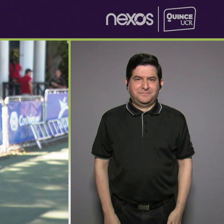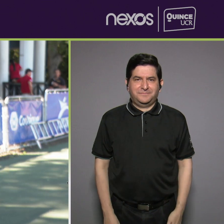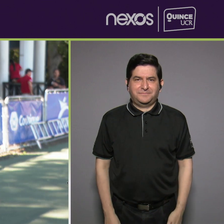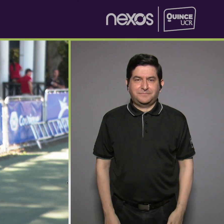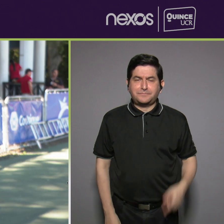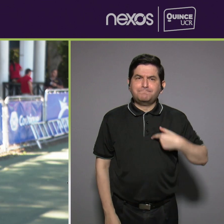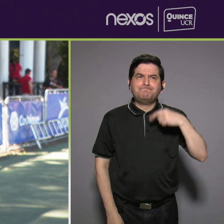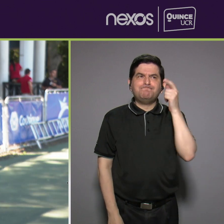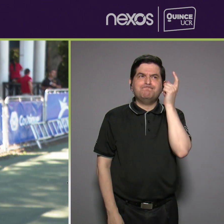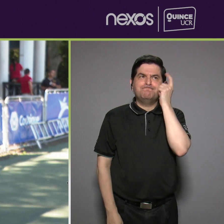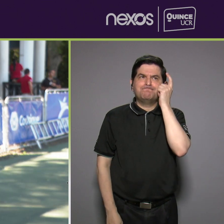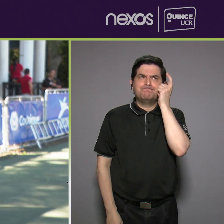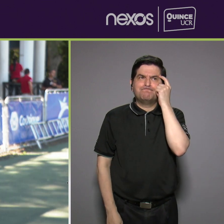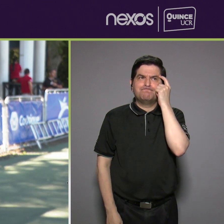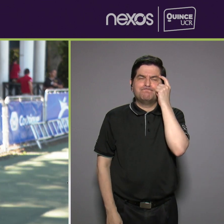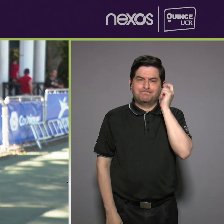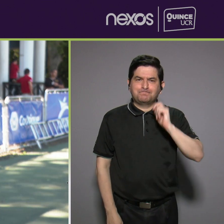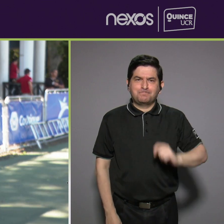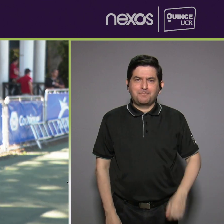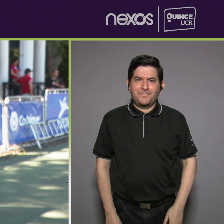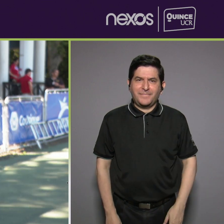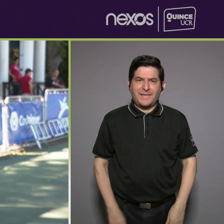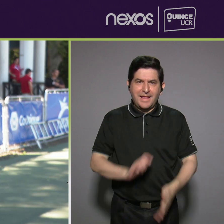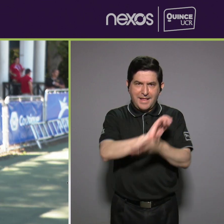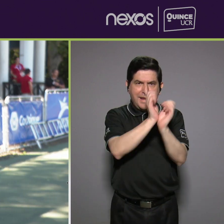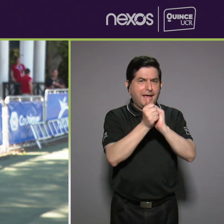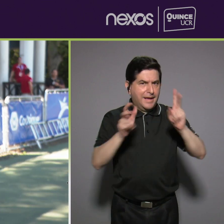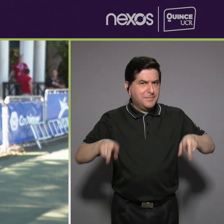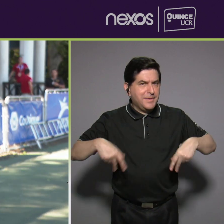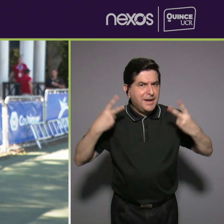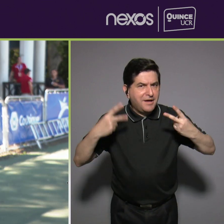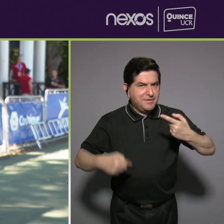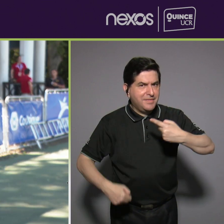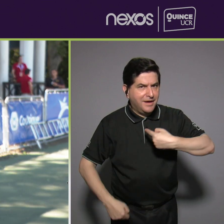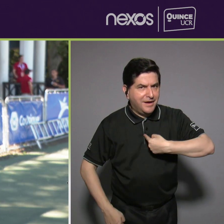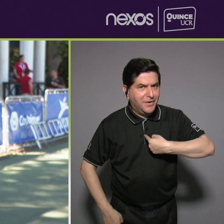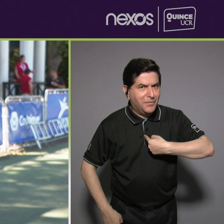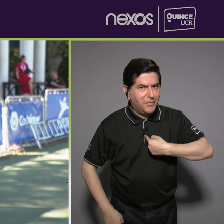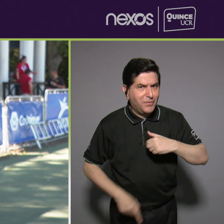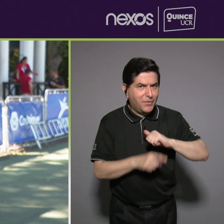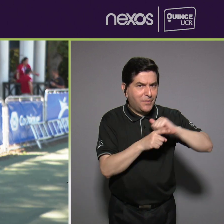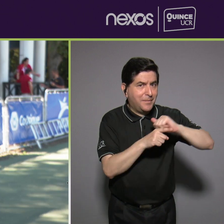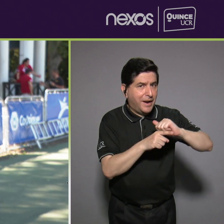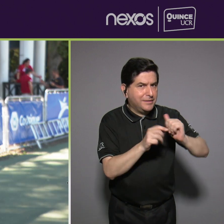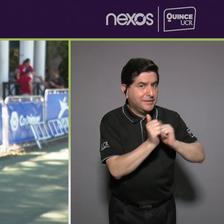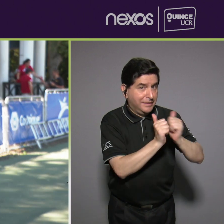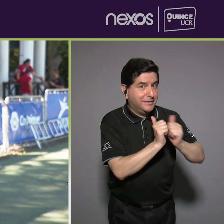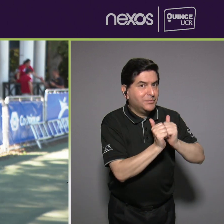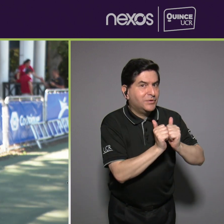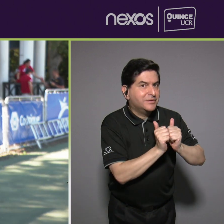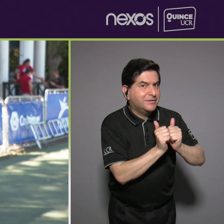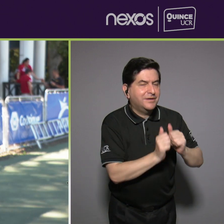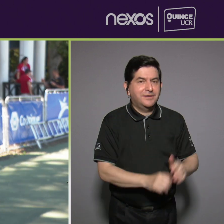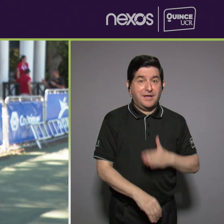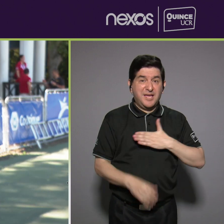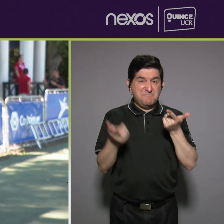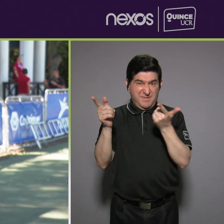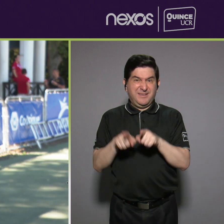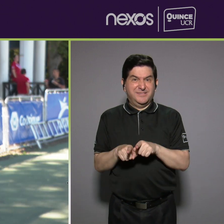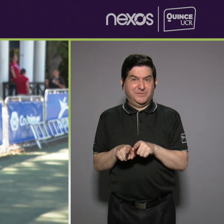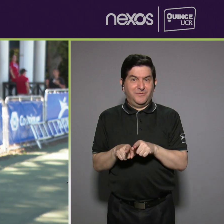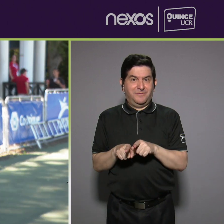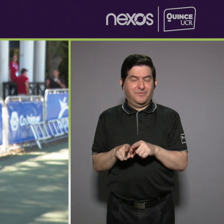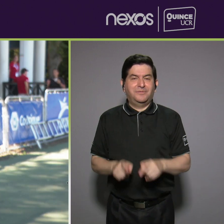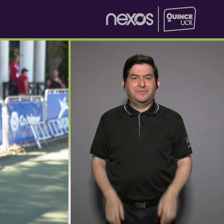Yo pienso que cómo le modifica uno la vida, practicar un deporte, bueno, en mi caso fue